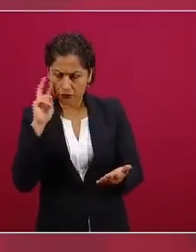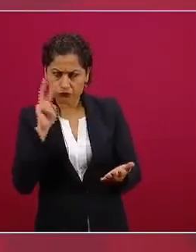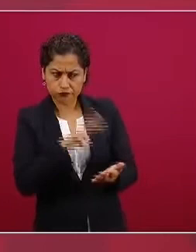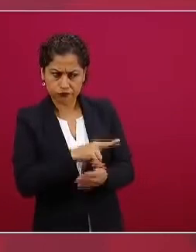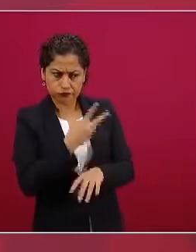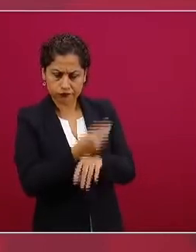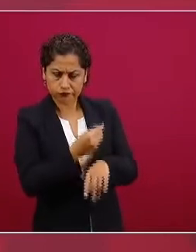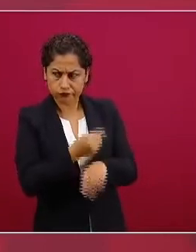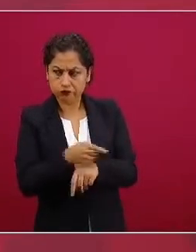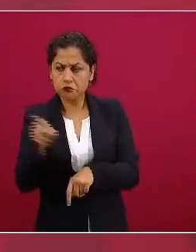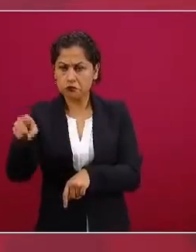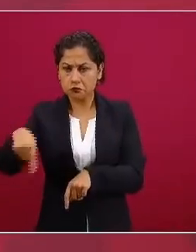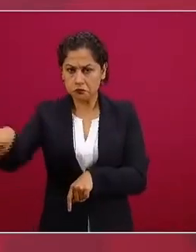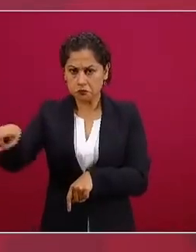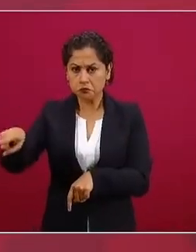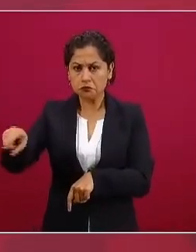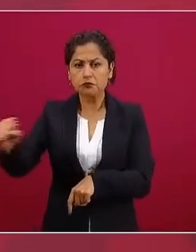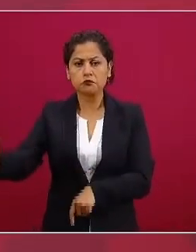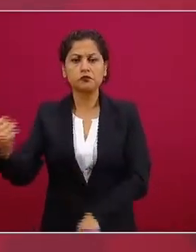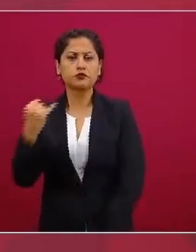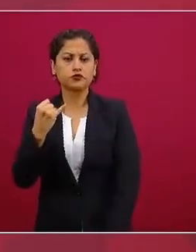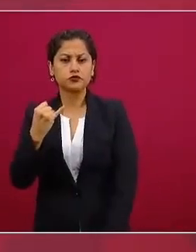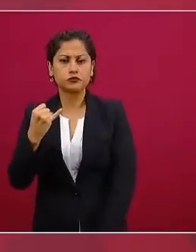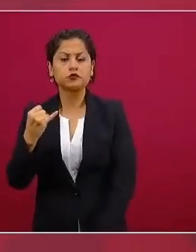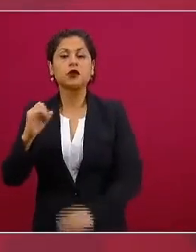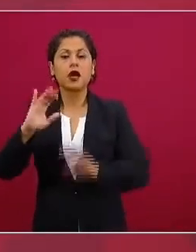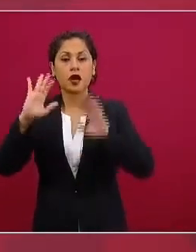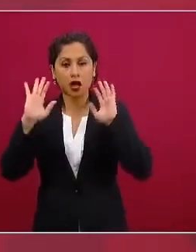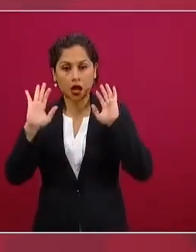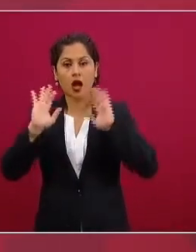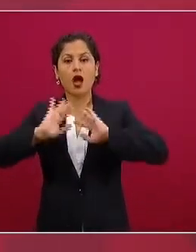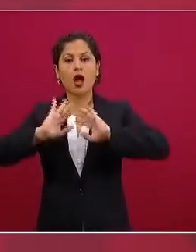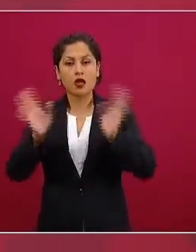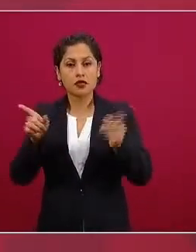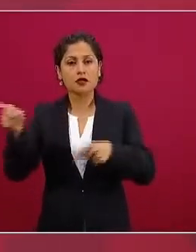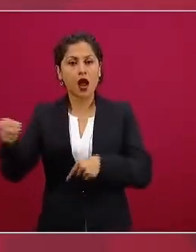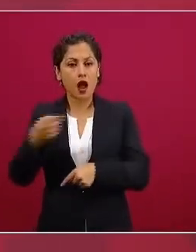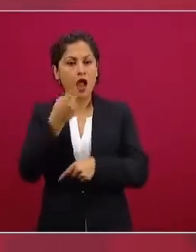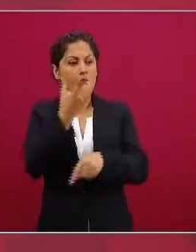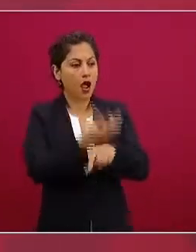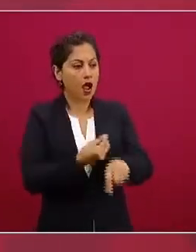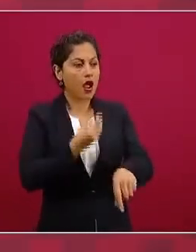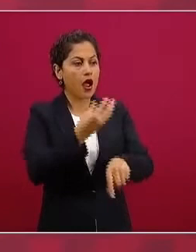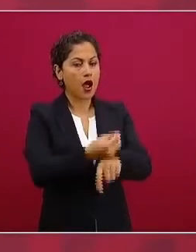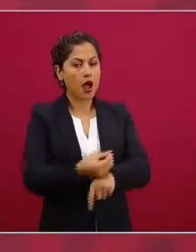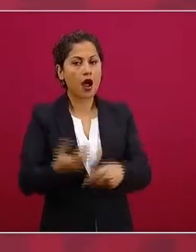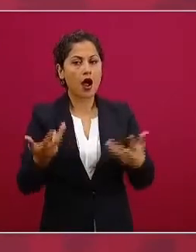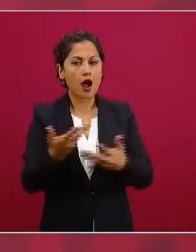y creo que lo están haciendo y va a costar como 20 millones